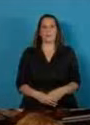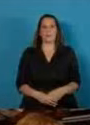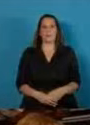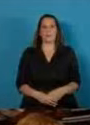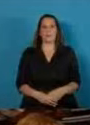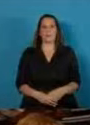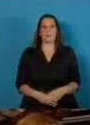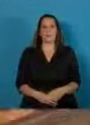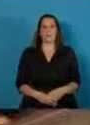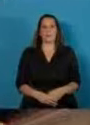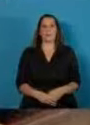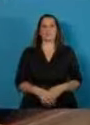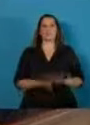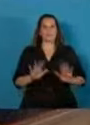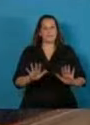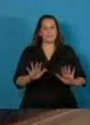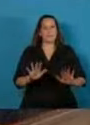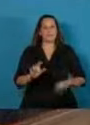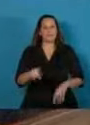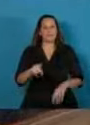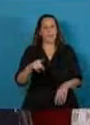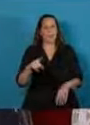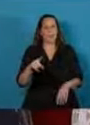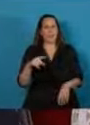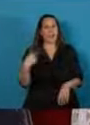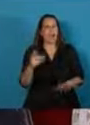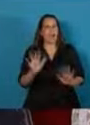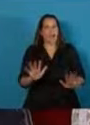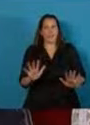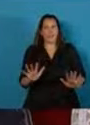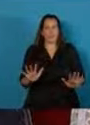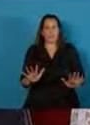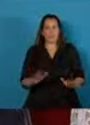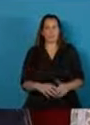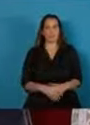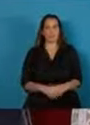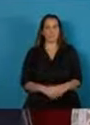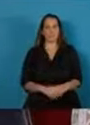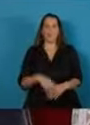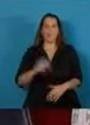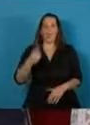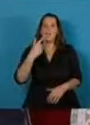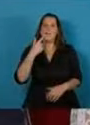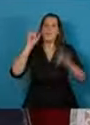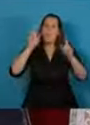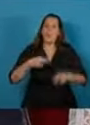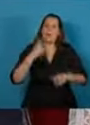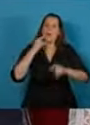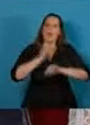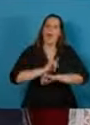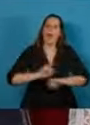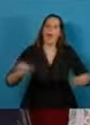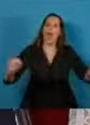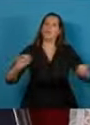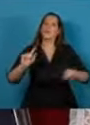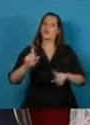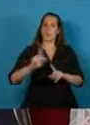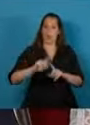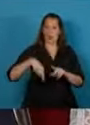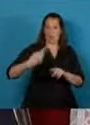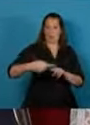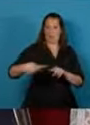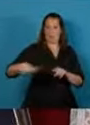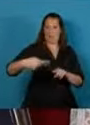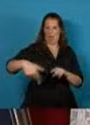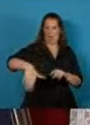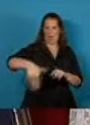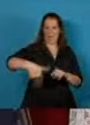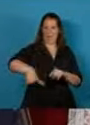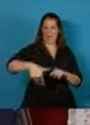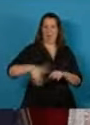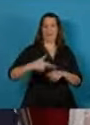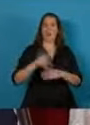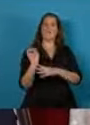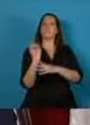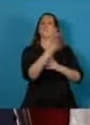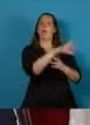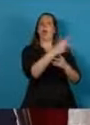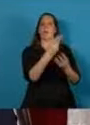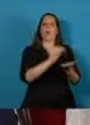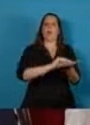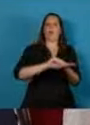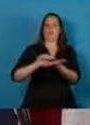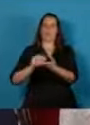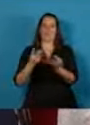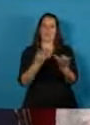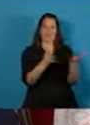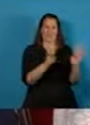en este contexto les anuncio también que en las próximas semanas estaremos enviando al parlamento y sometiendo al